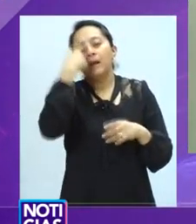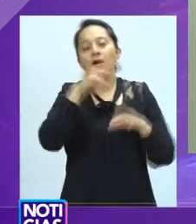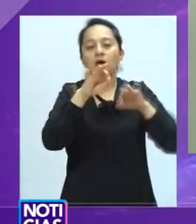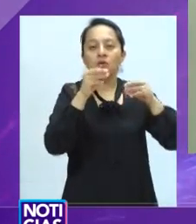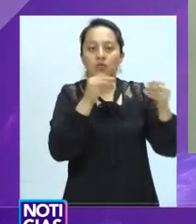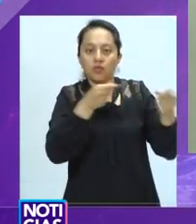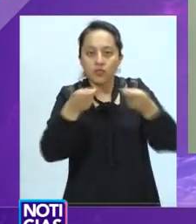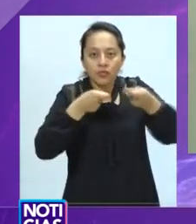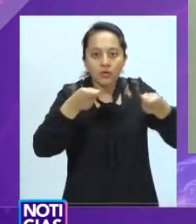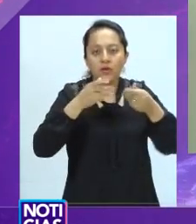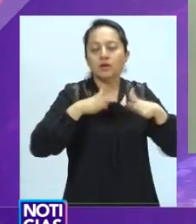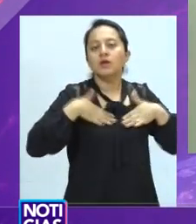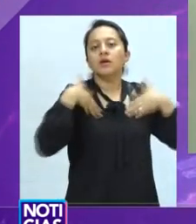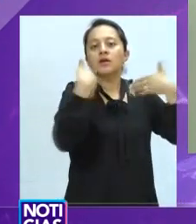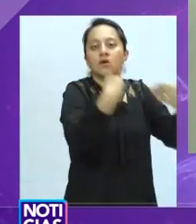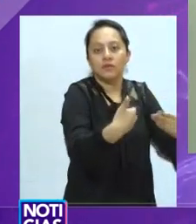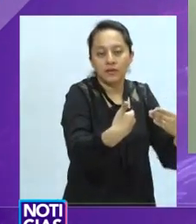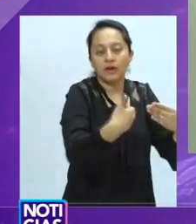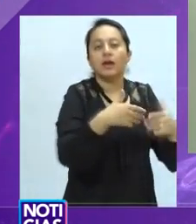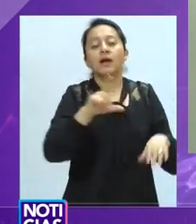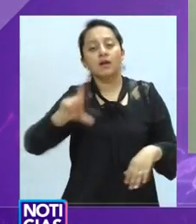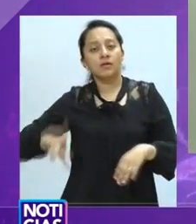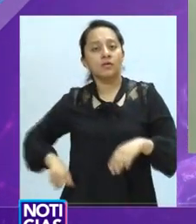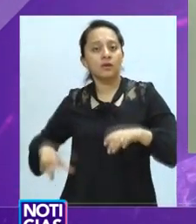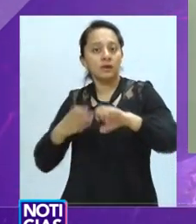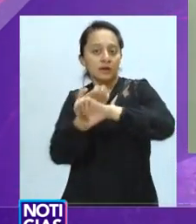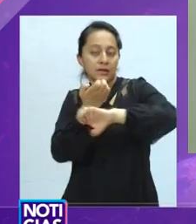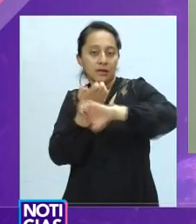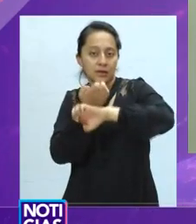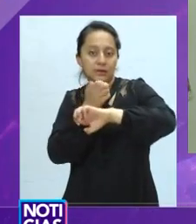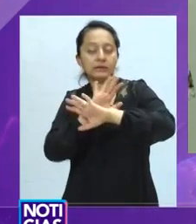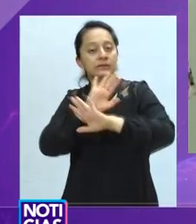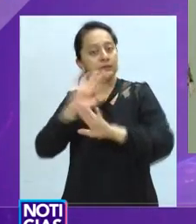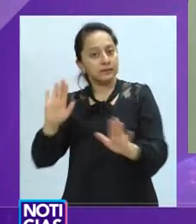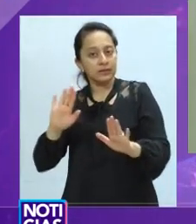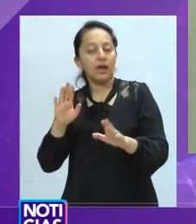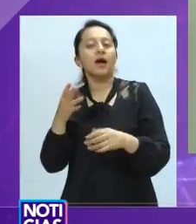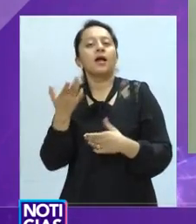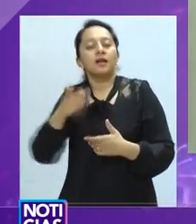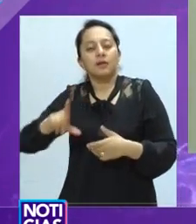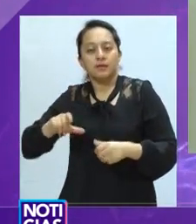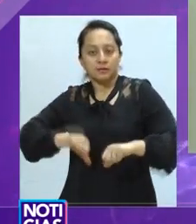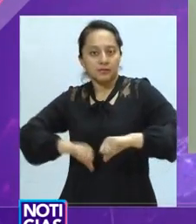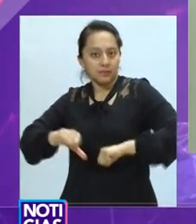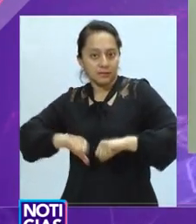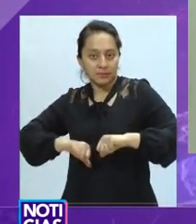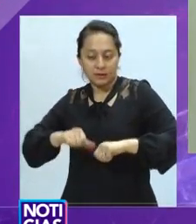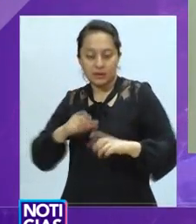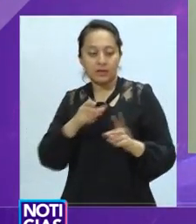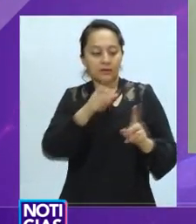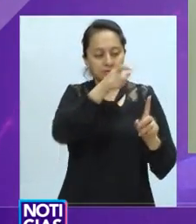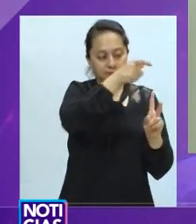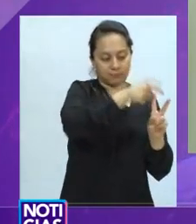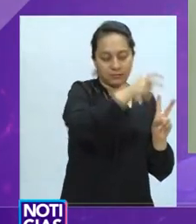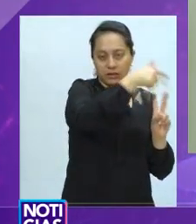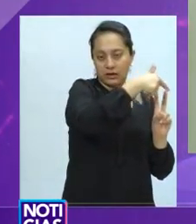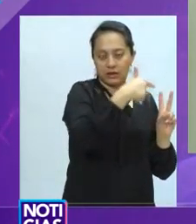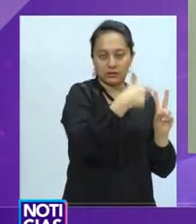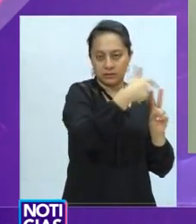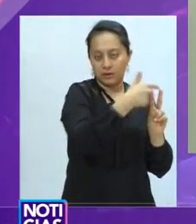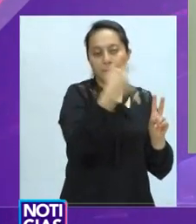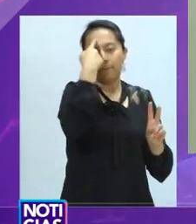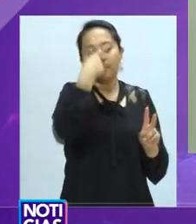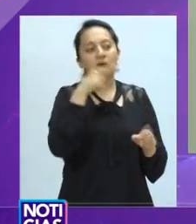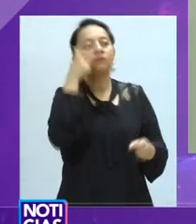objeto de detectar si alguno de ellos ha consumido alguna sustancia ilegal, tanto a su servidor